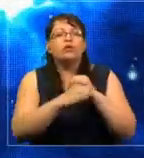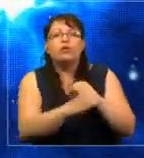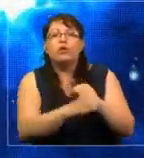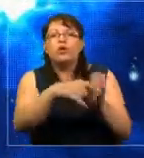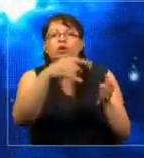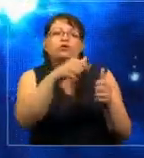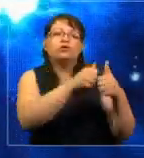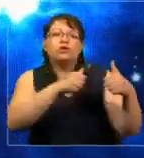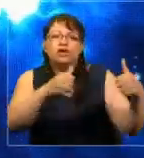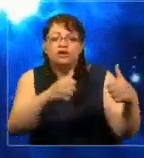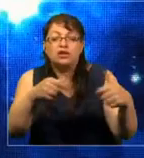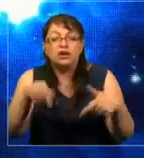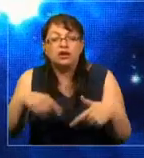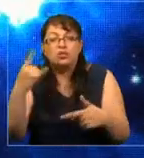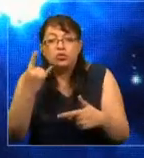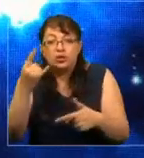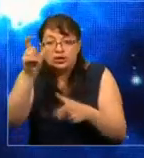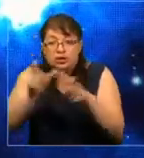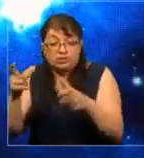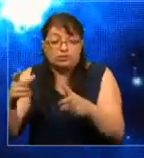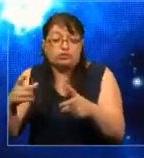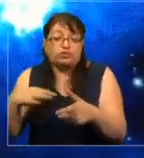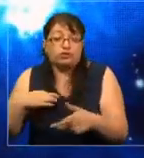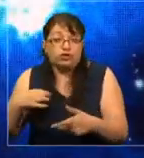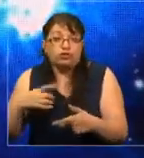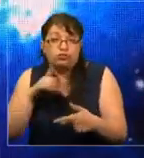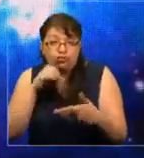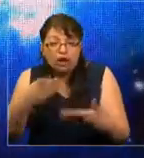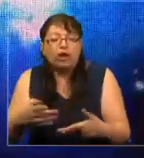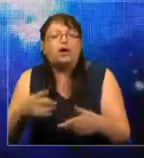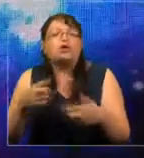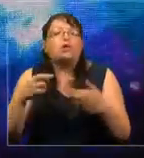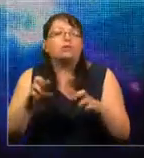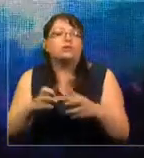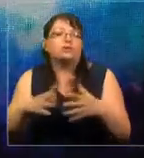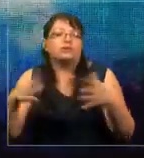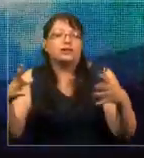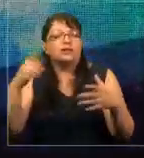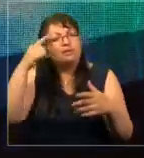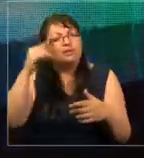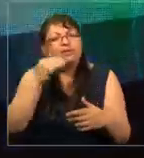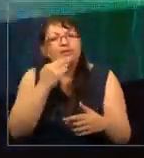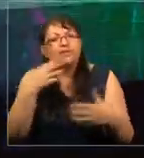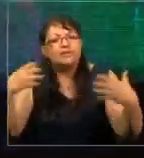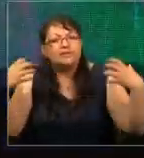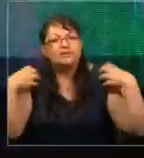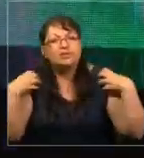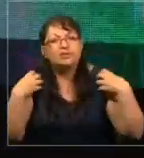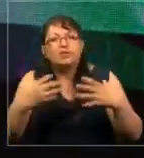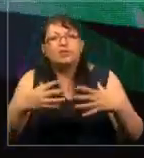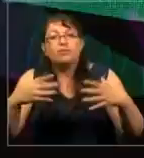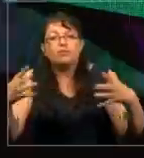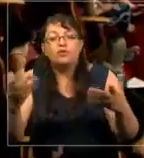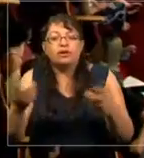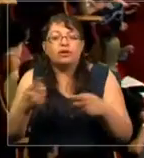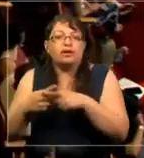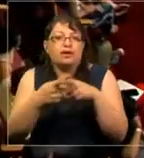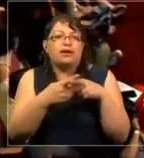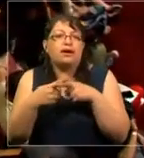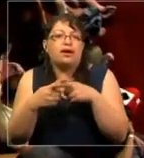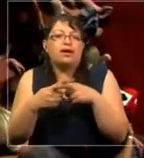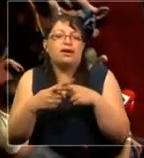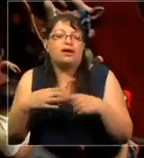urgencia que los ciudadanos tienen, es una gran oportunidad. Pero también hay mucha responsabilidad de la sociedad civil